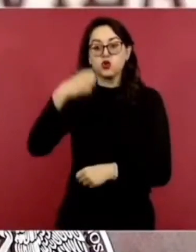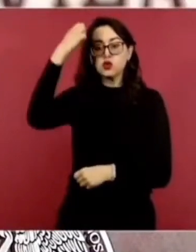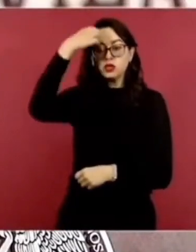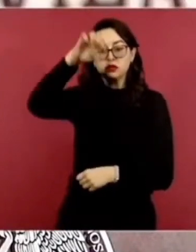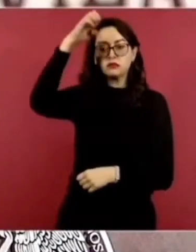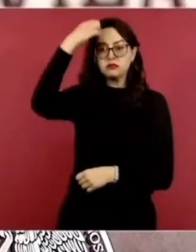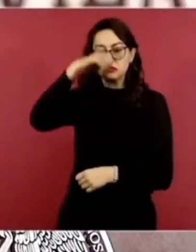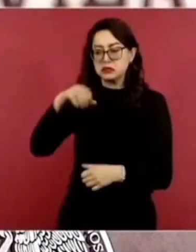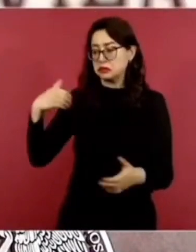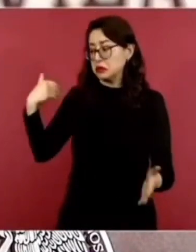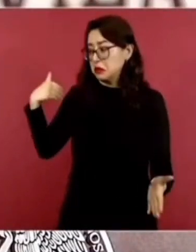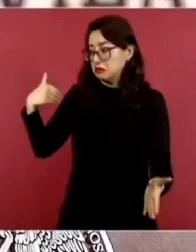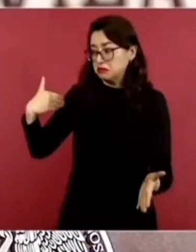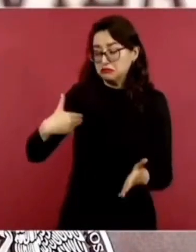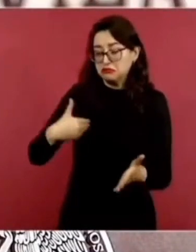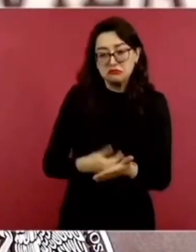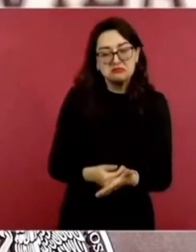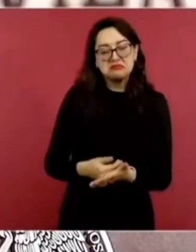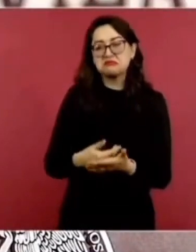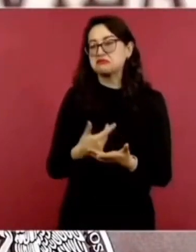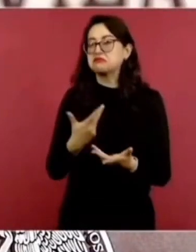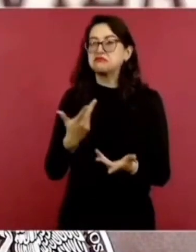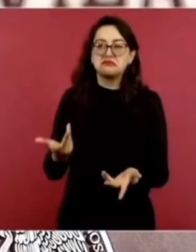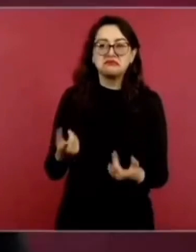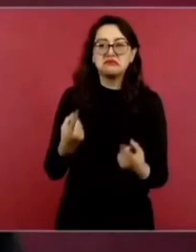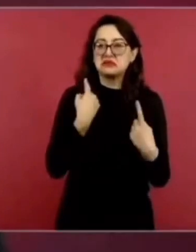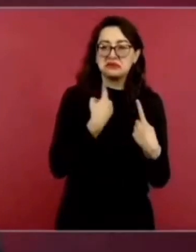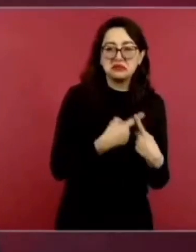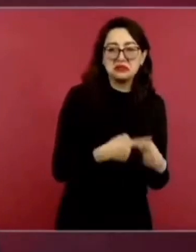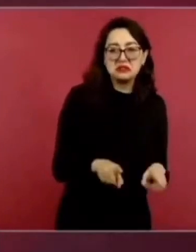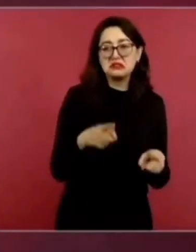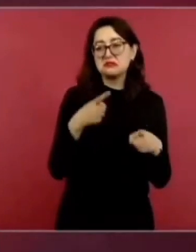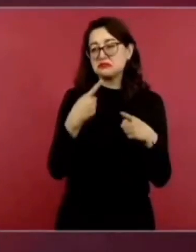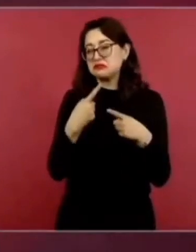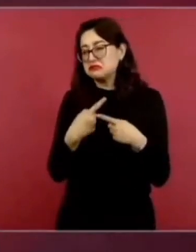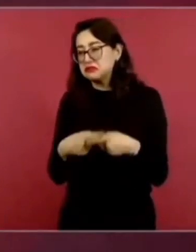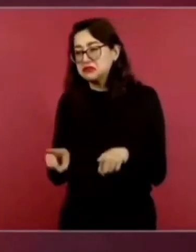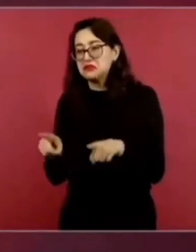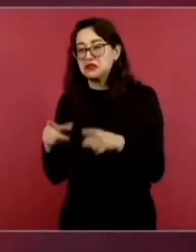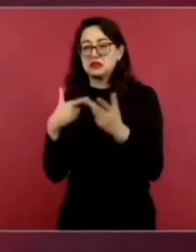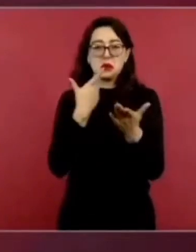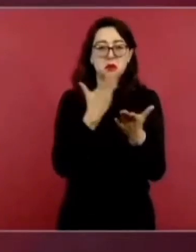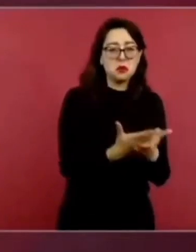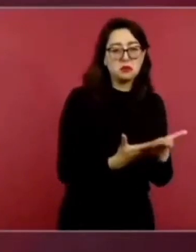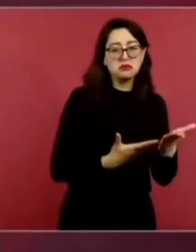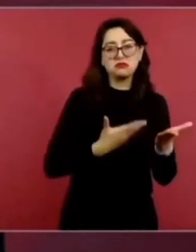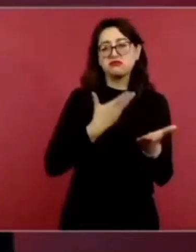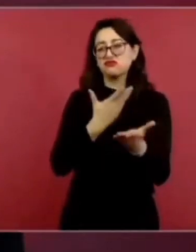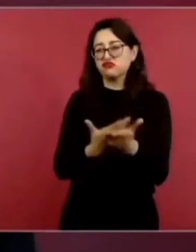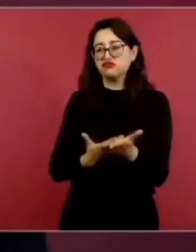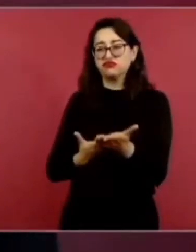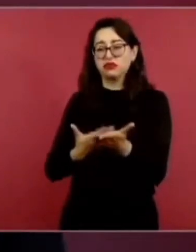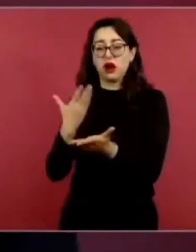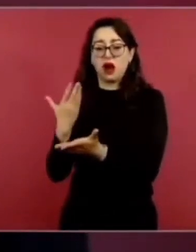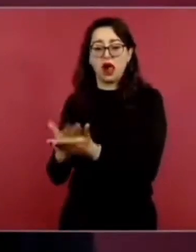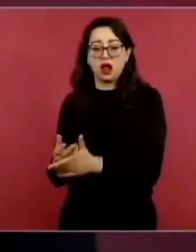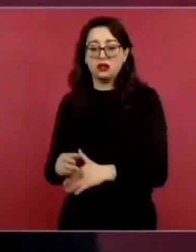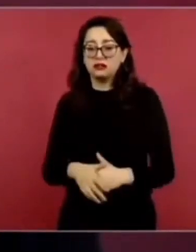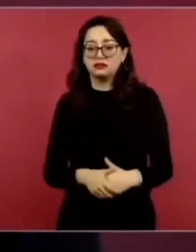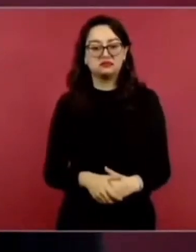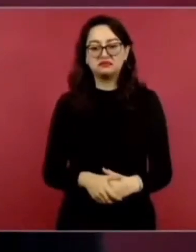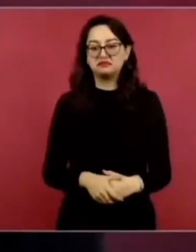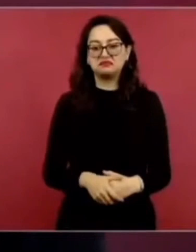implementando diferentes modelos de salud, pero siempre considerando esta como una prestación,